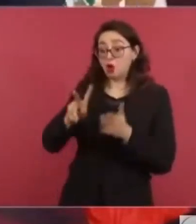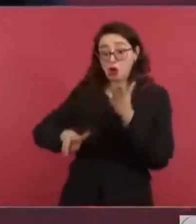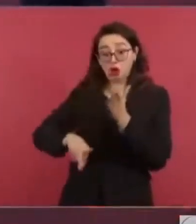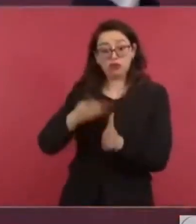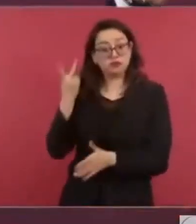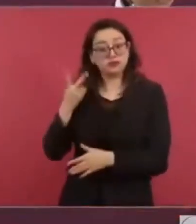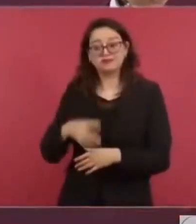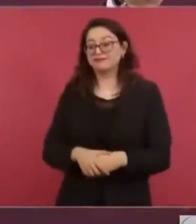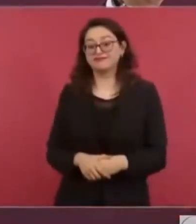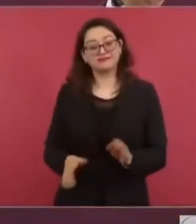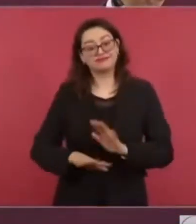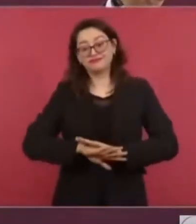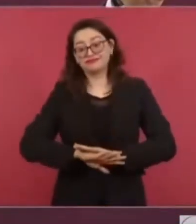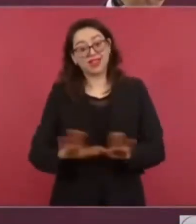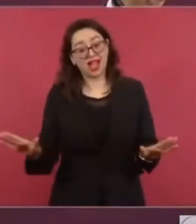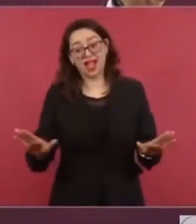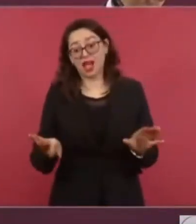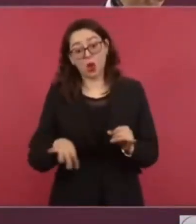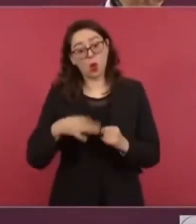Ya es la última instancia.